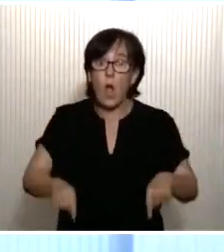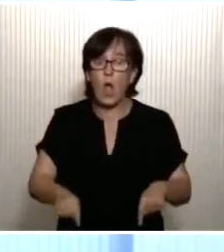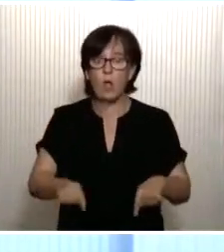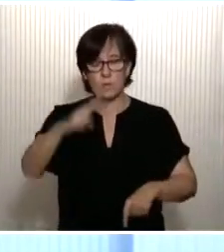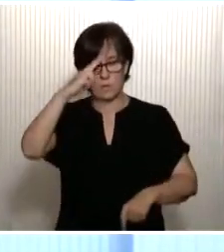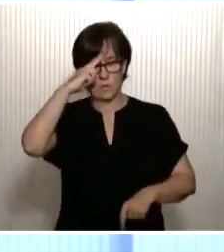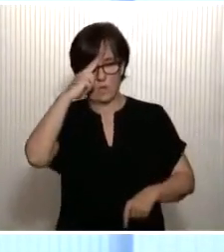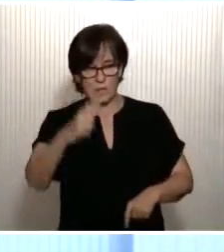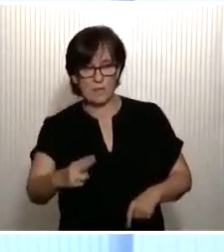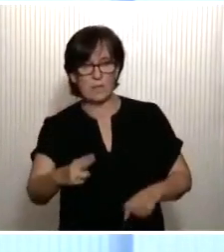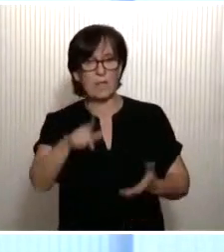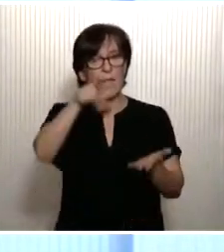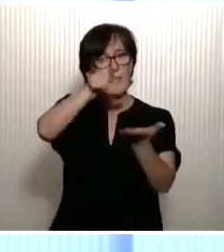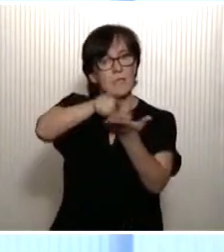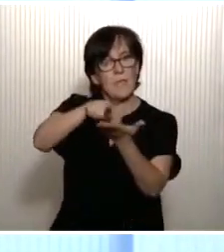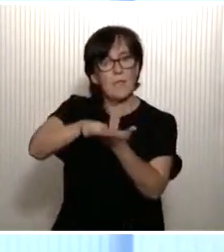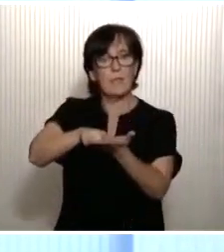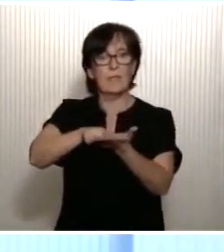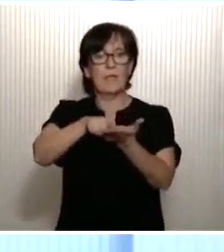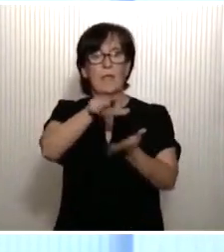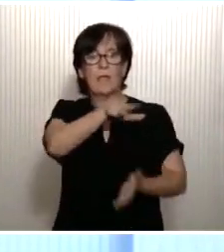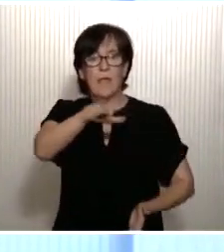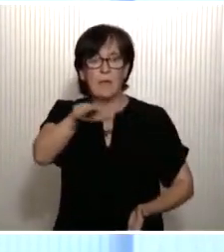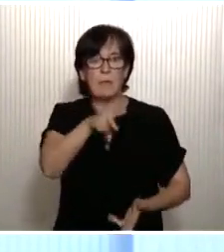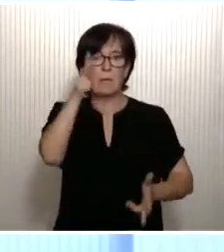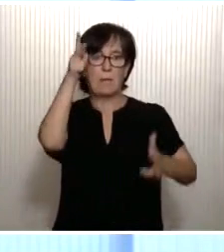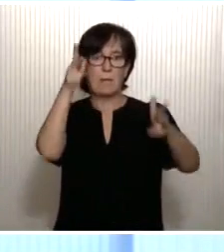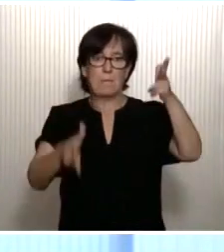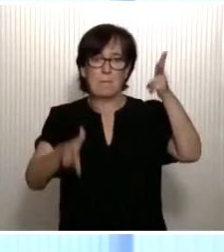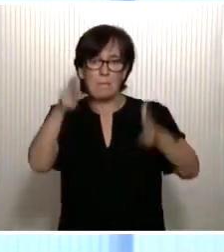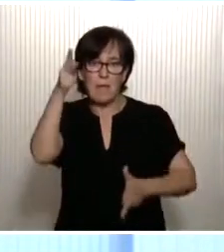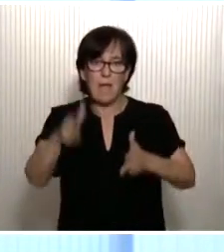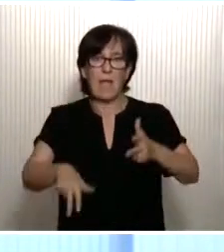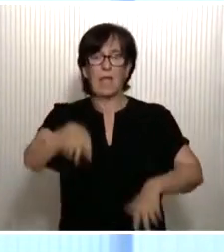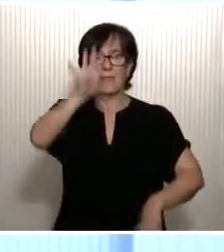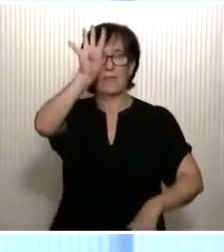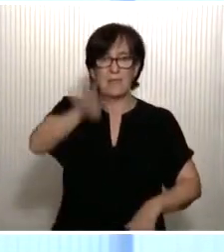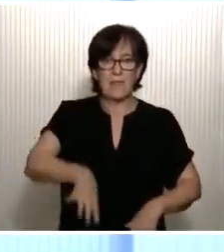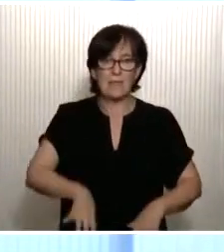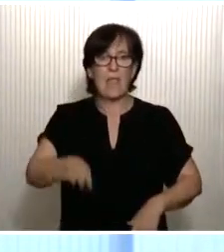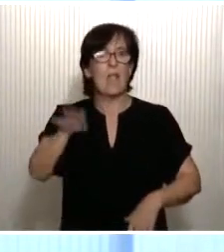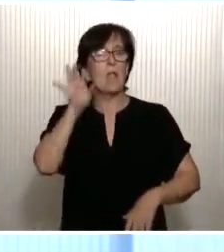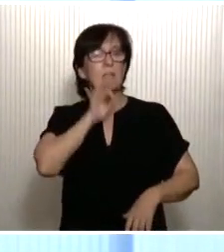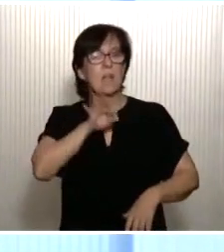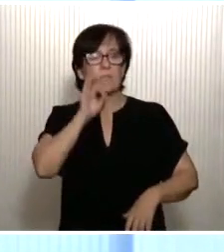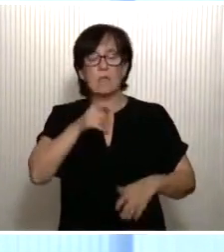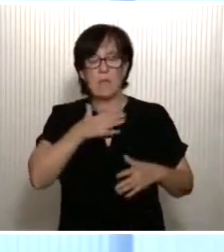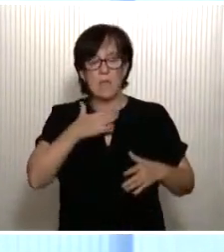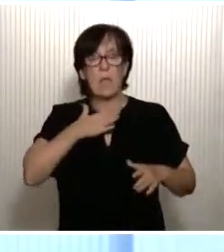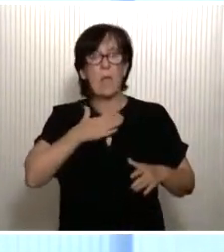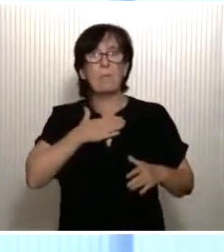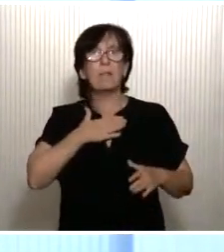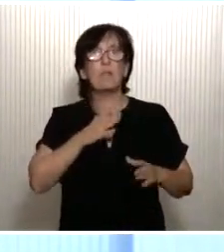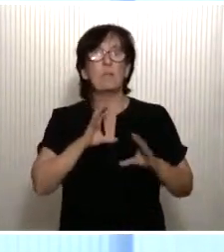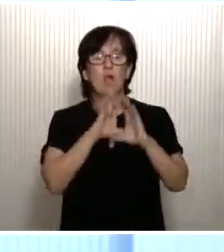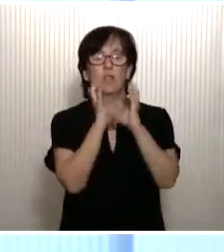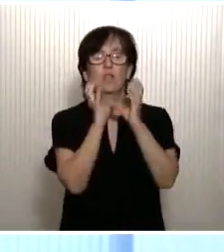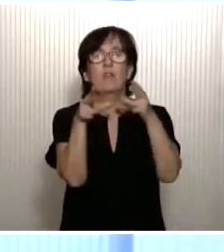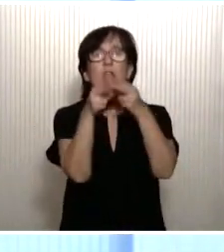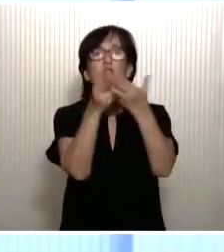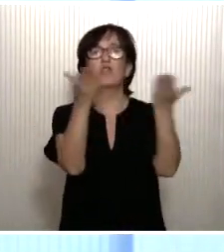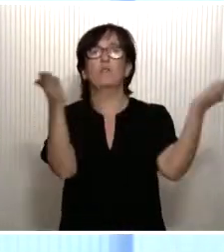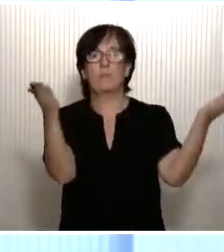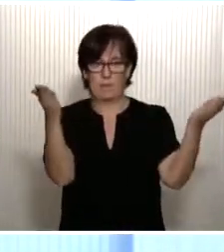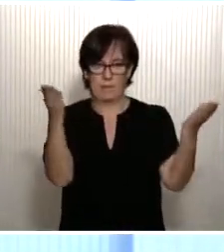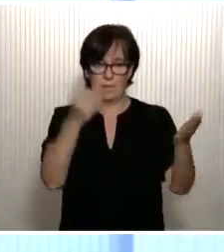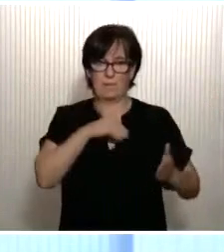respeta la lengua castellana como la lengua vasca, como la lengua catalana y la lengua gallega. Es patrimonio del conjunto de la sociedad española.